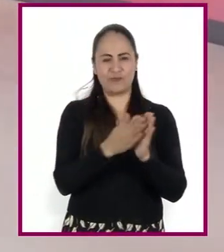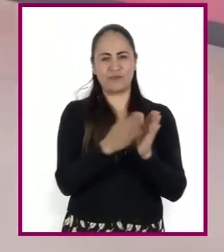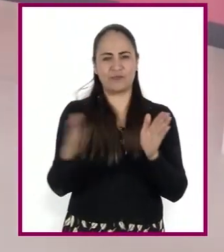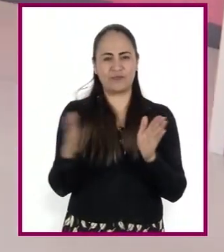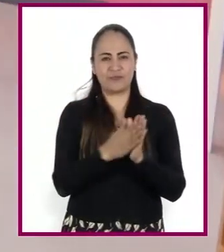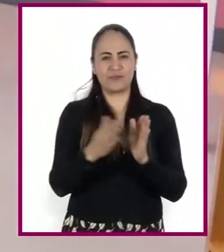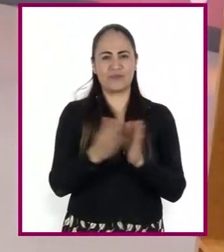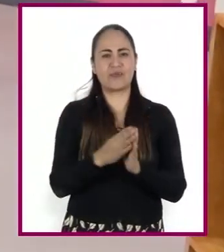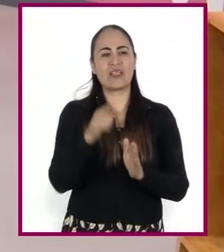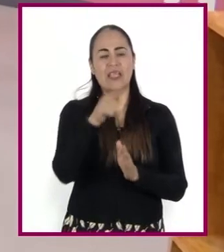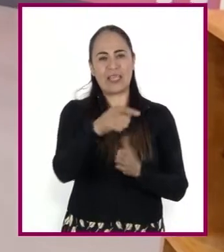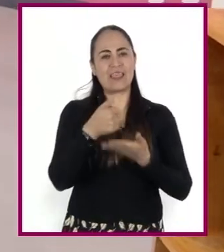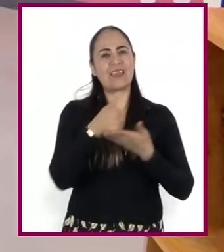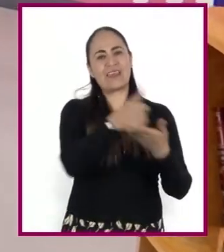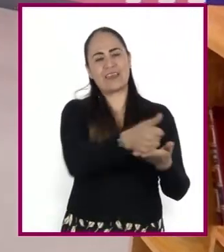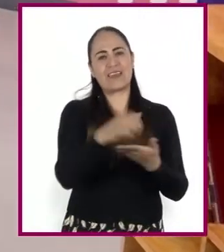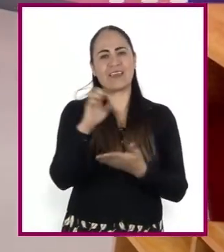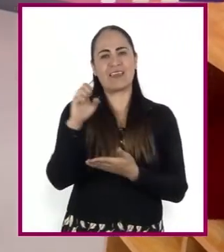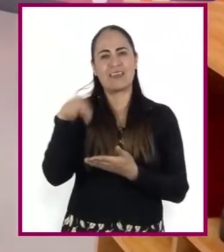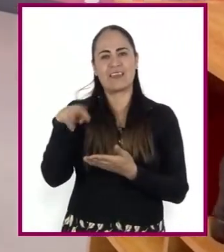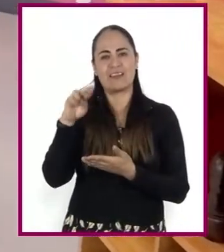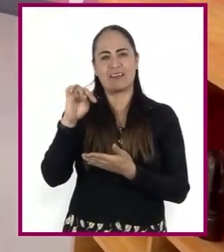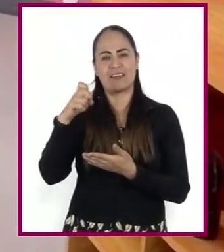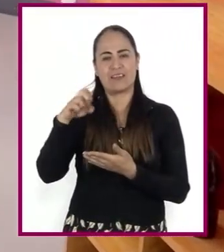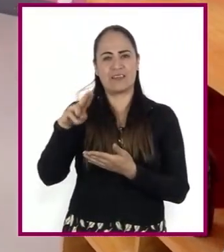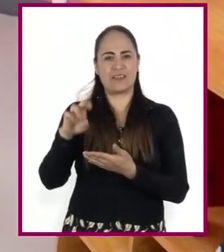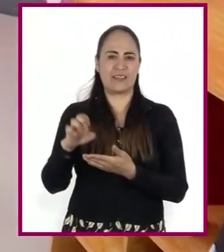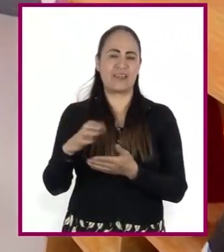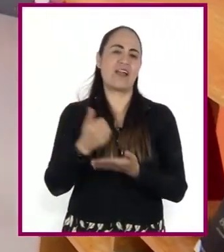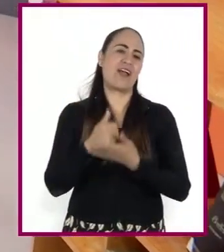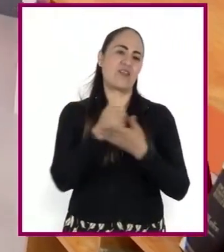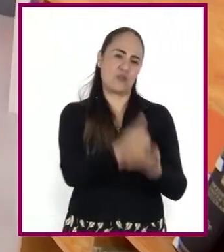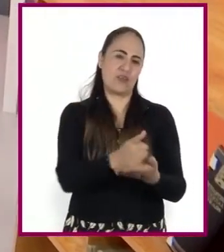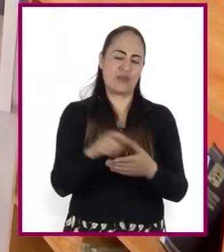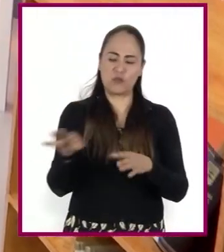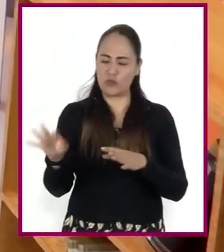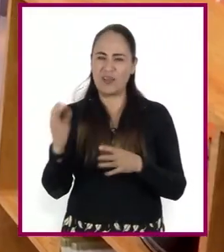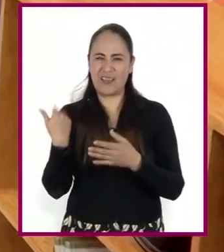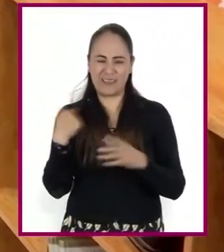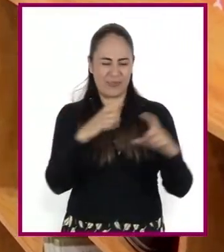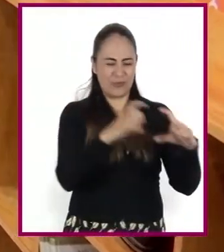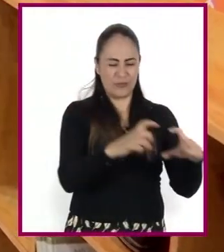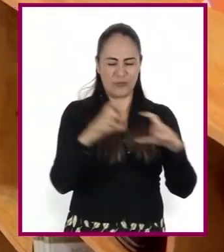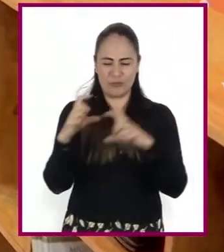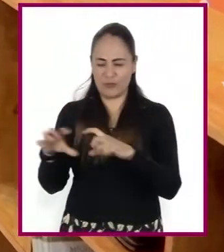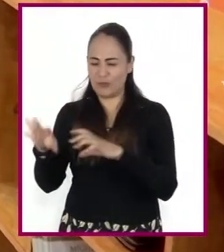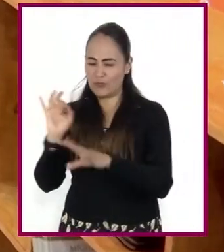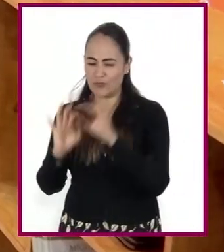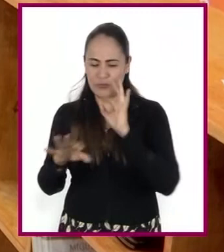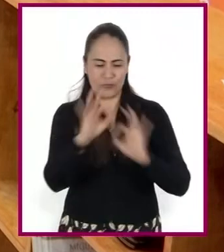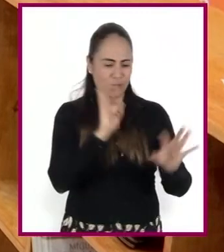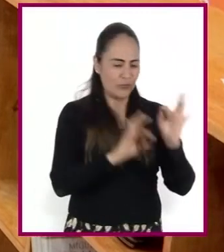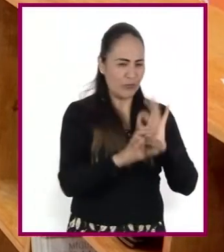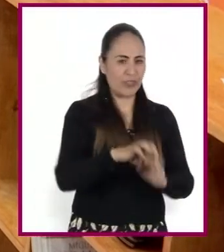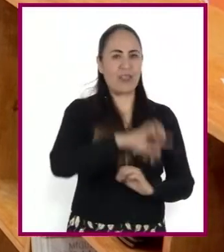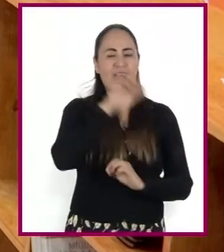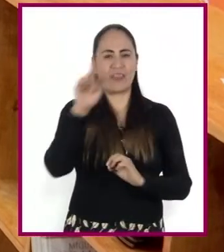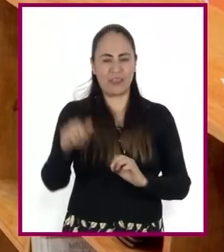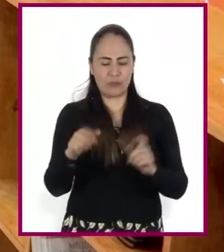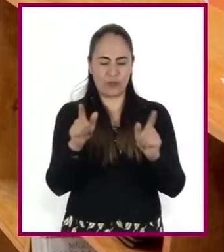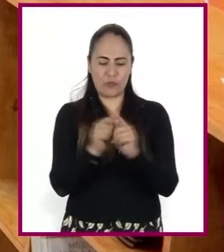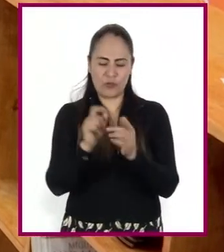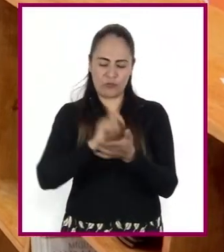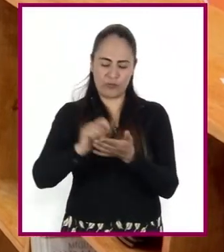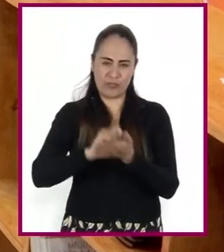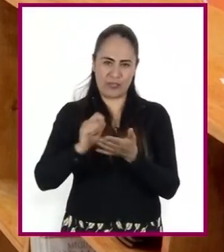ayudemos a Enrique a elegir algunas frases de los dos textos anteriores para que logre un resumen con información